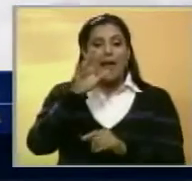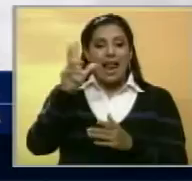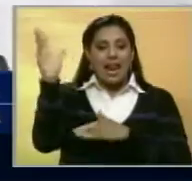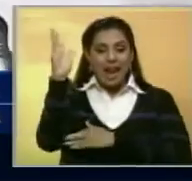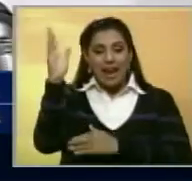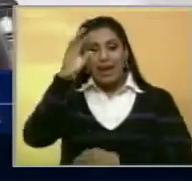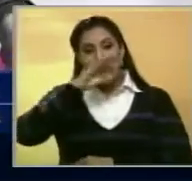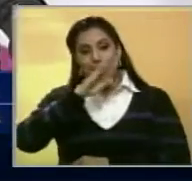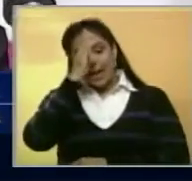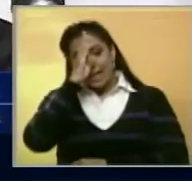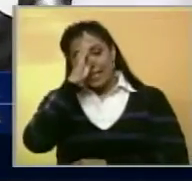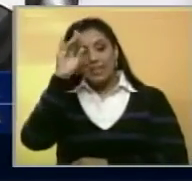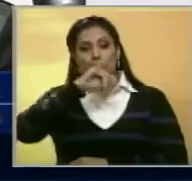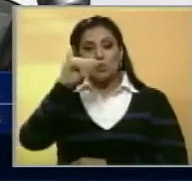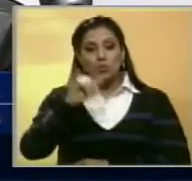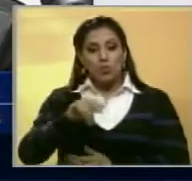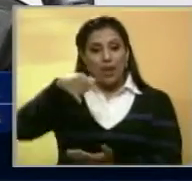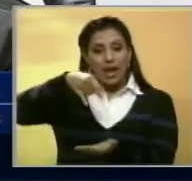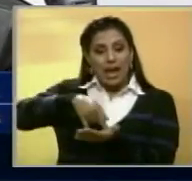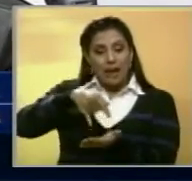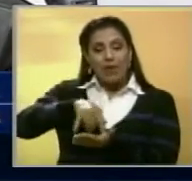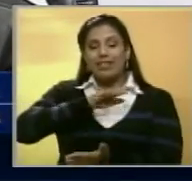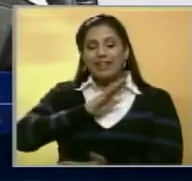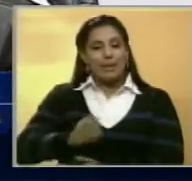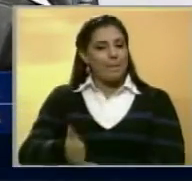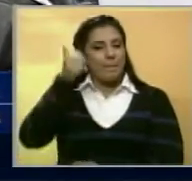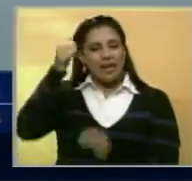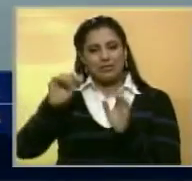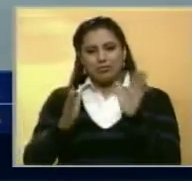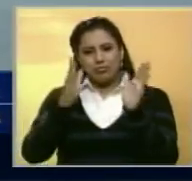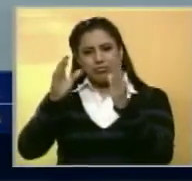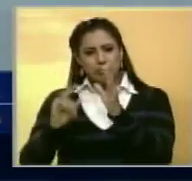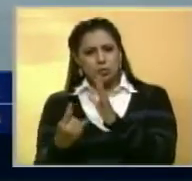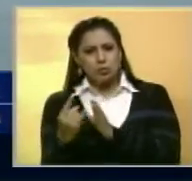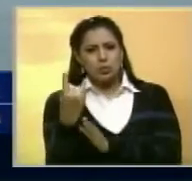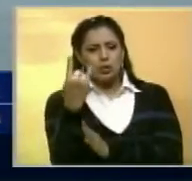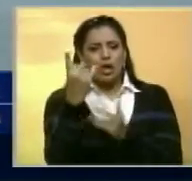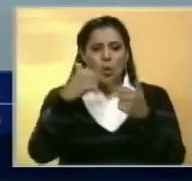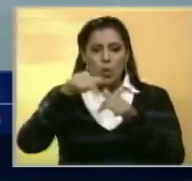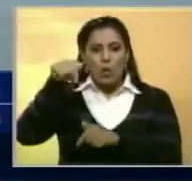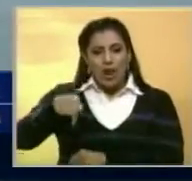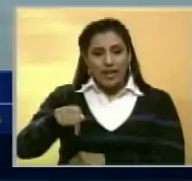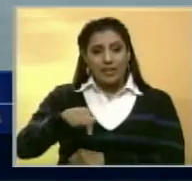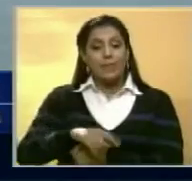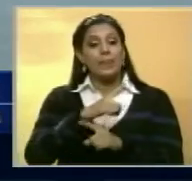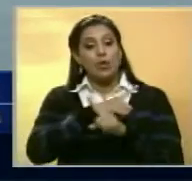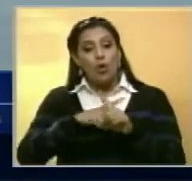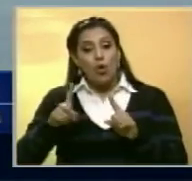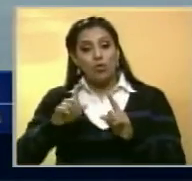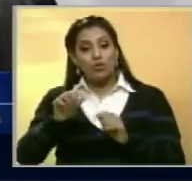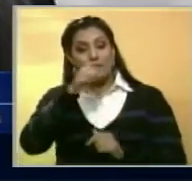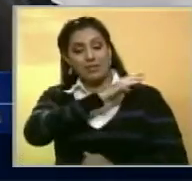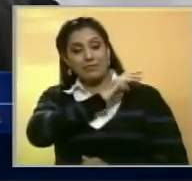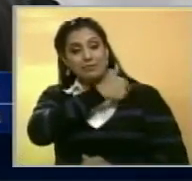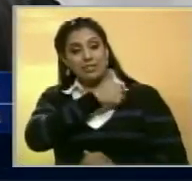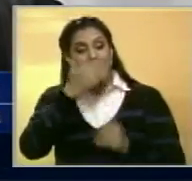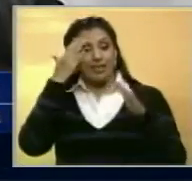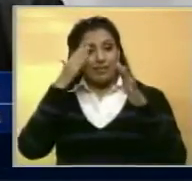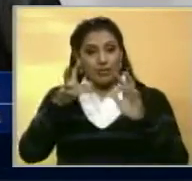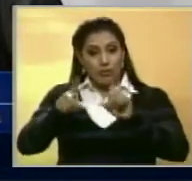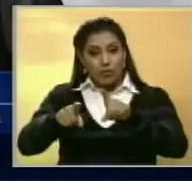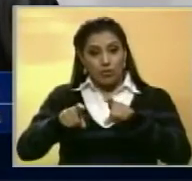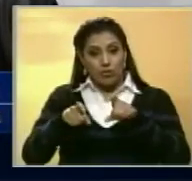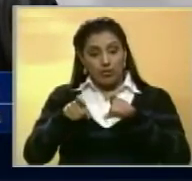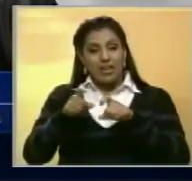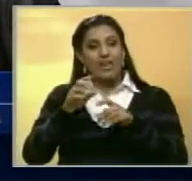Barinas, Miranda, Zulia y Carabobo, en ese orden, tienen la mayor cantidad de unidades agrourbanas activas. El órgano superior para la agricultura urbana y